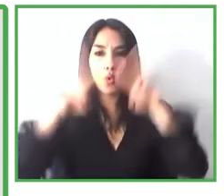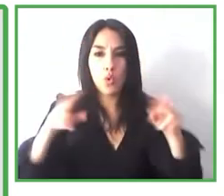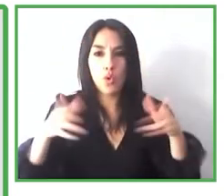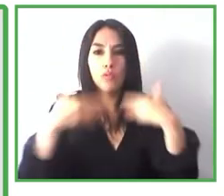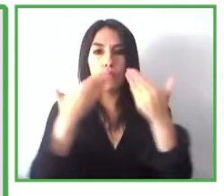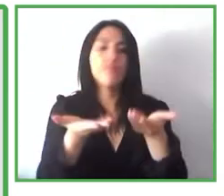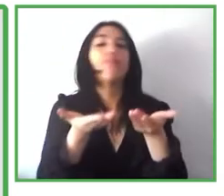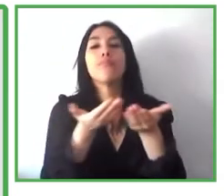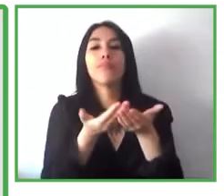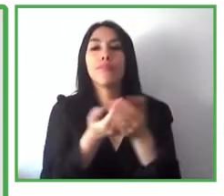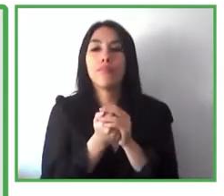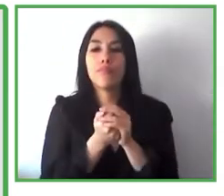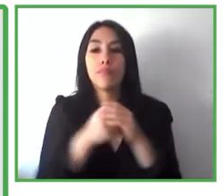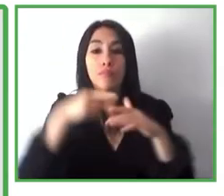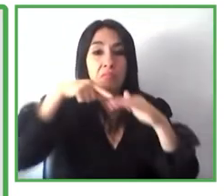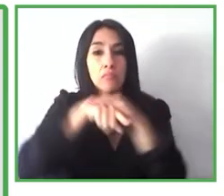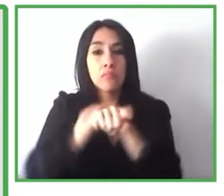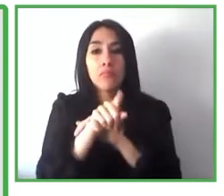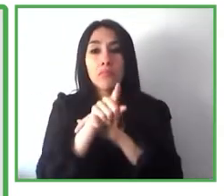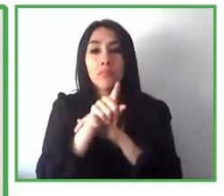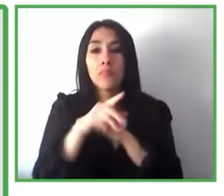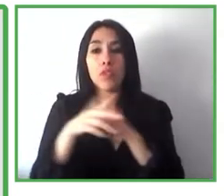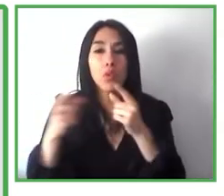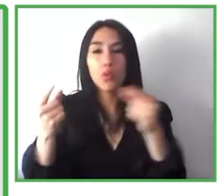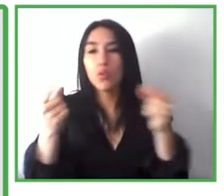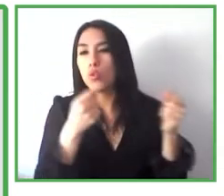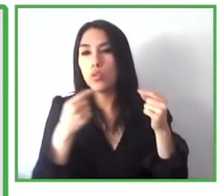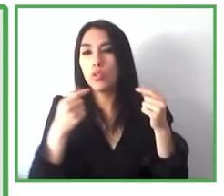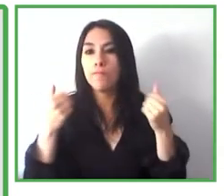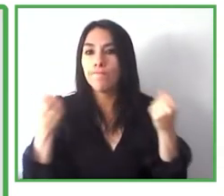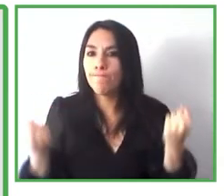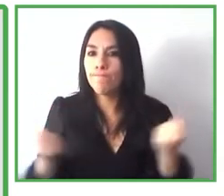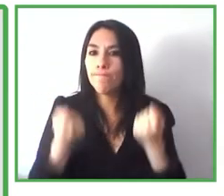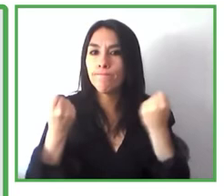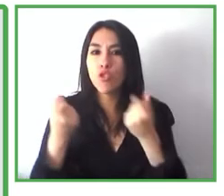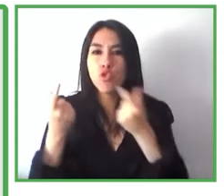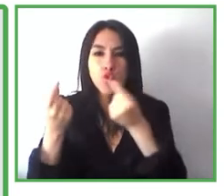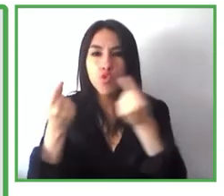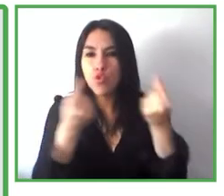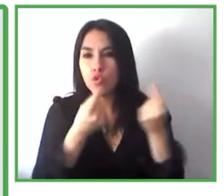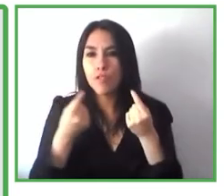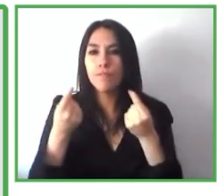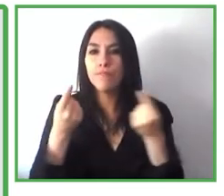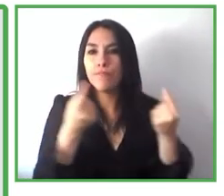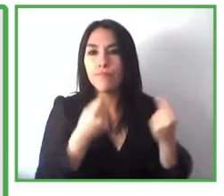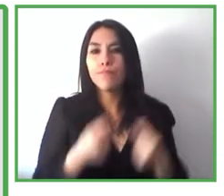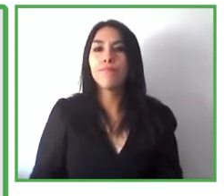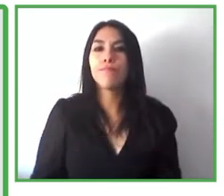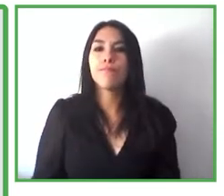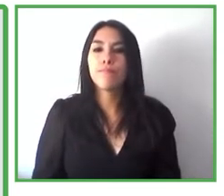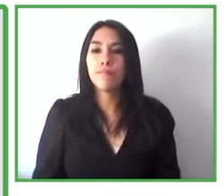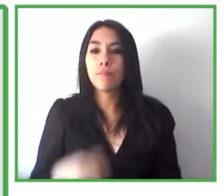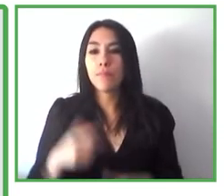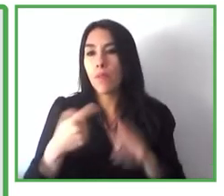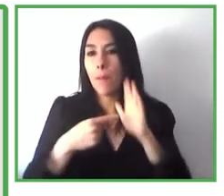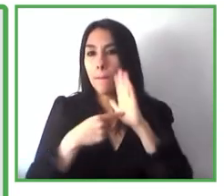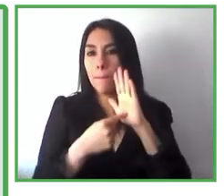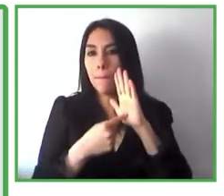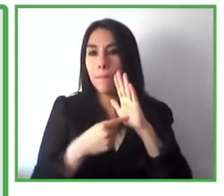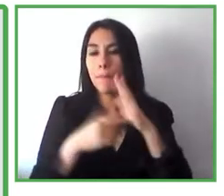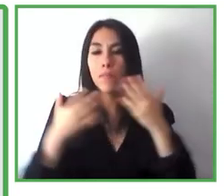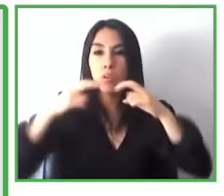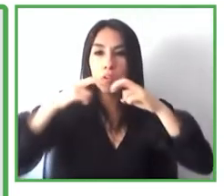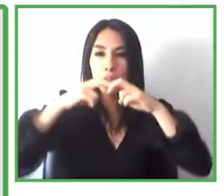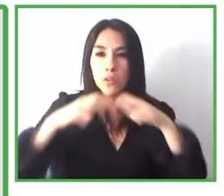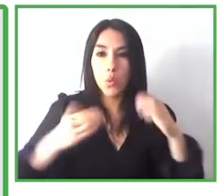la co-creación en ese proceso de design thinking? como veis por un lado hemos analizado los nuevos tipos de clientes y visitantes